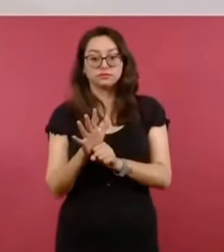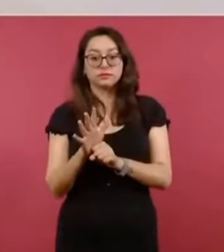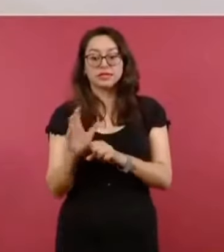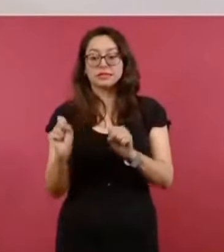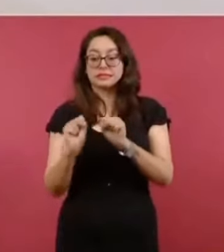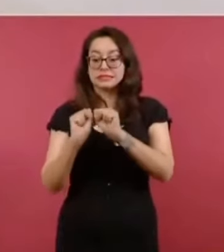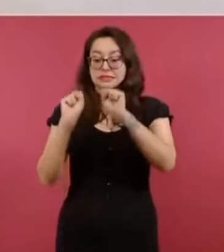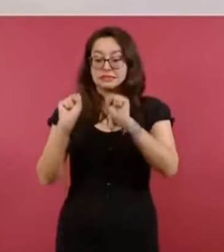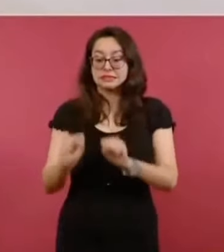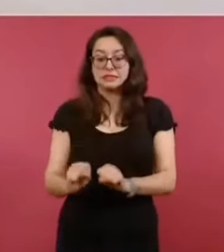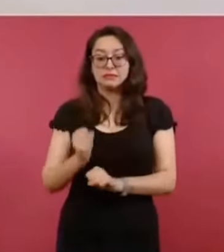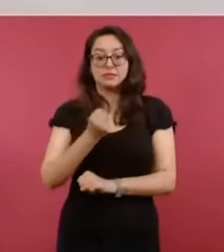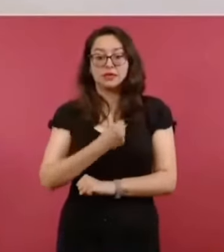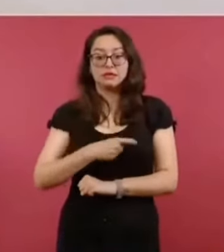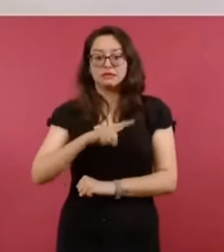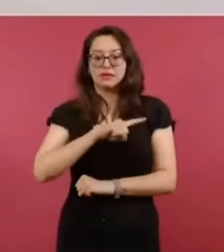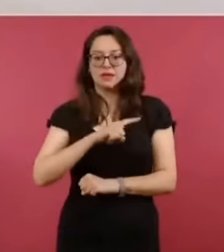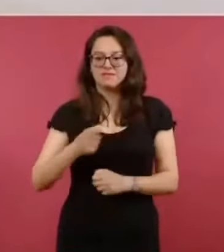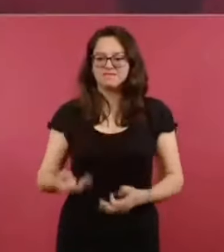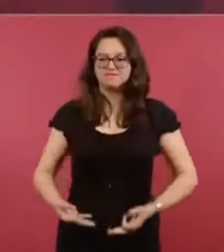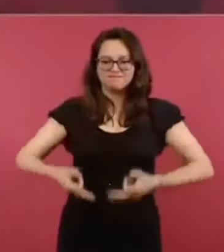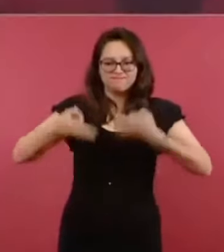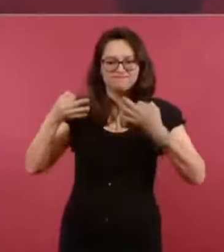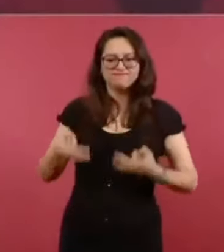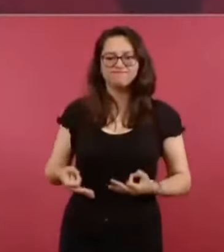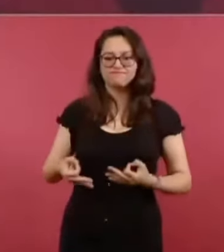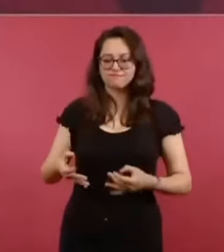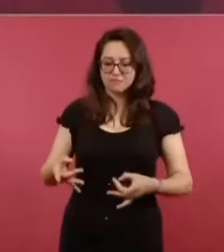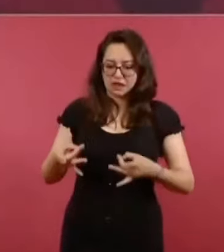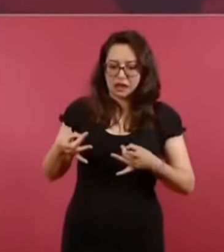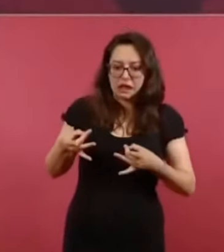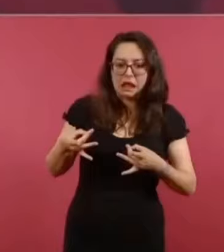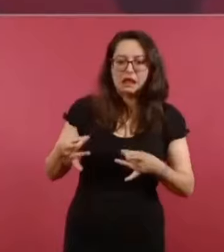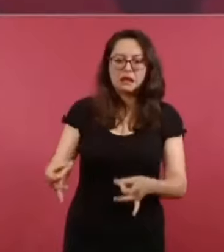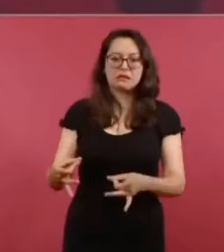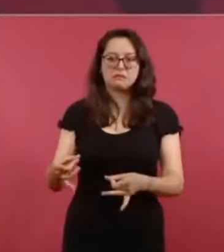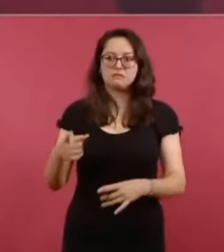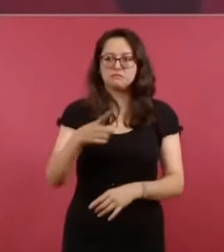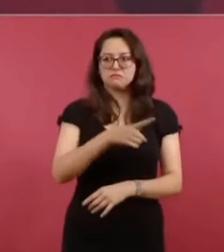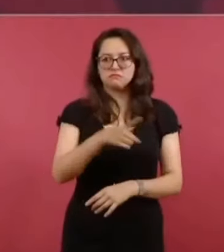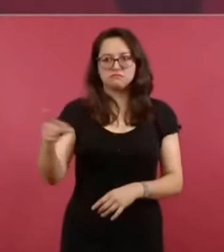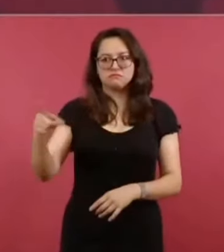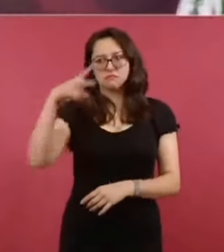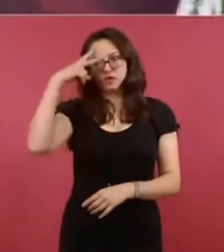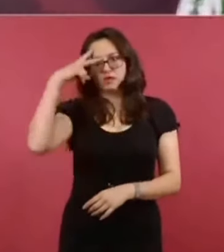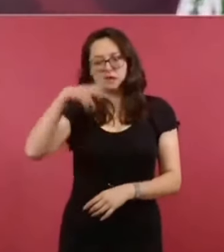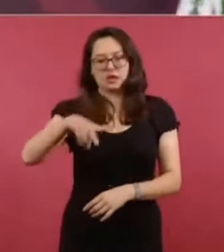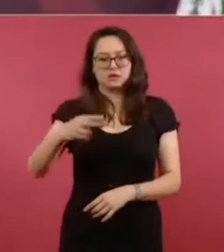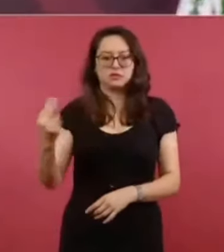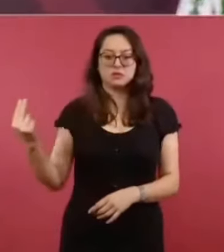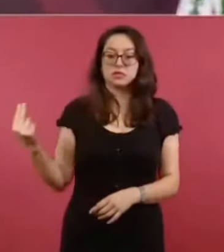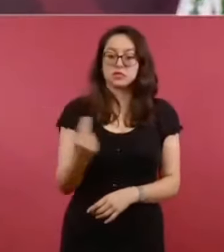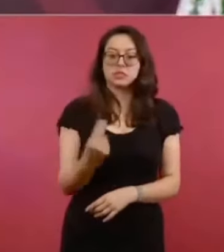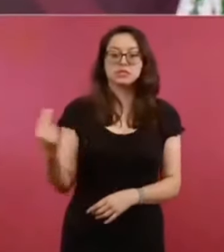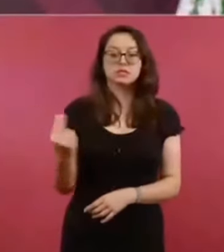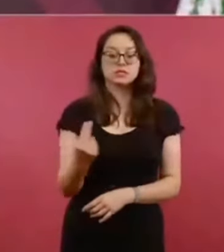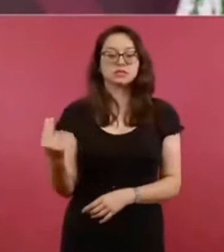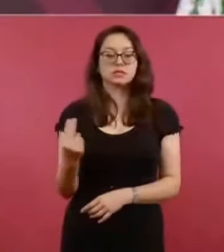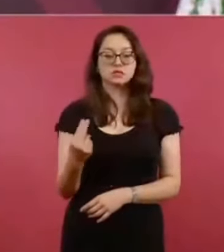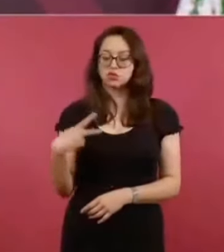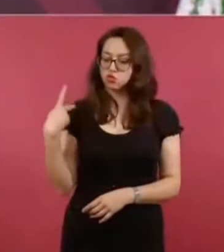como lo merecen los mexicanos, todos los mexicanos, todos los